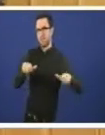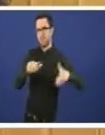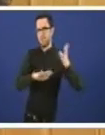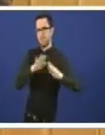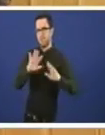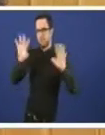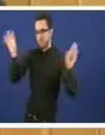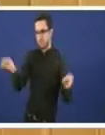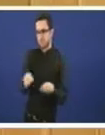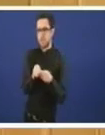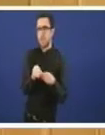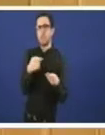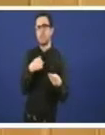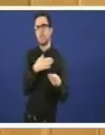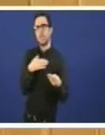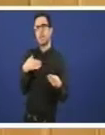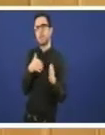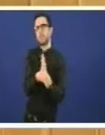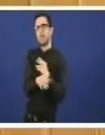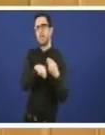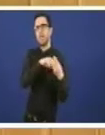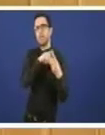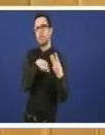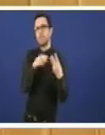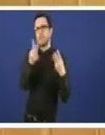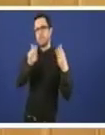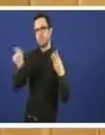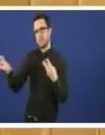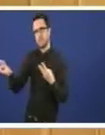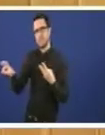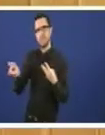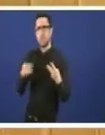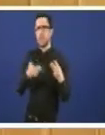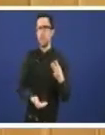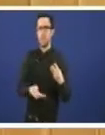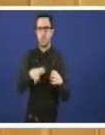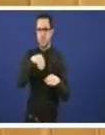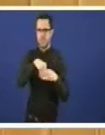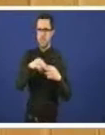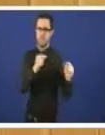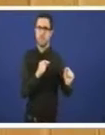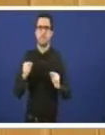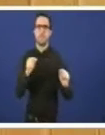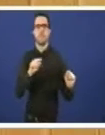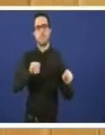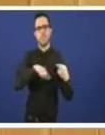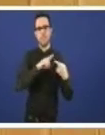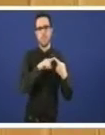cuestións que me parecen fundamentais neste debate que son en primeiro lugar